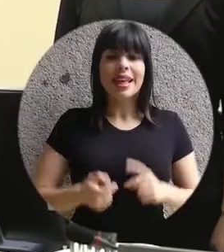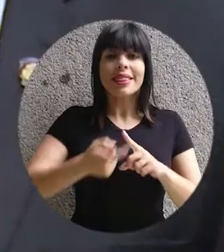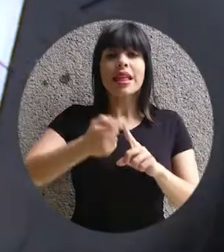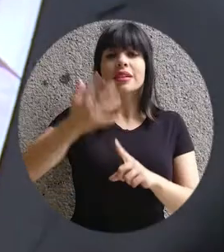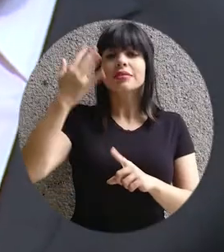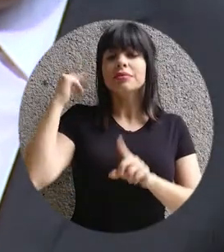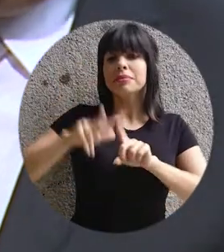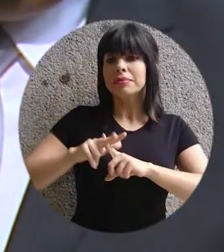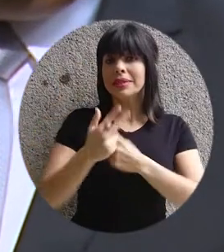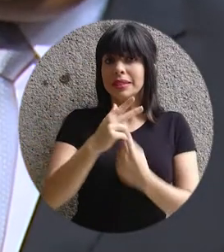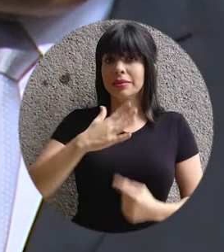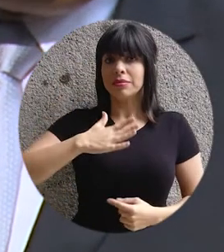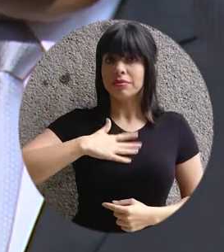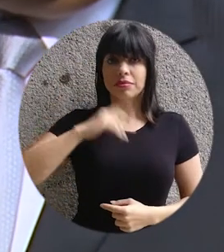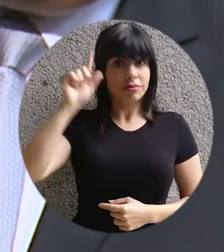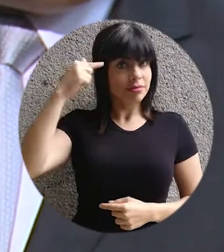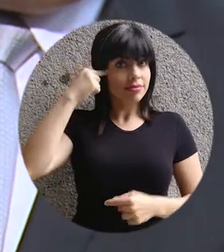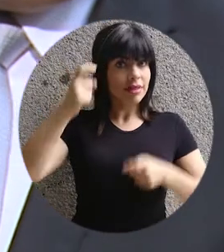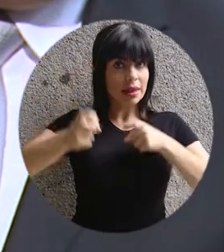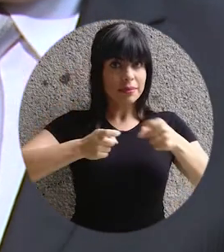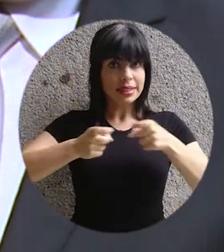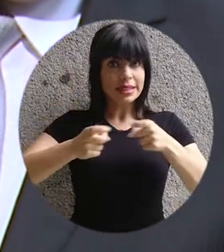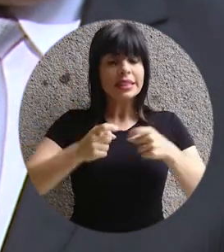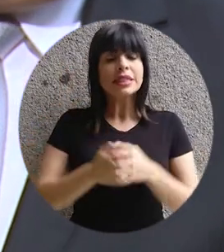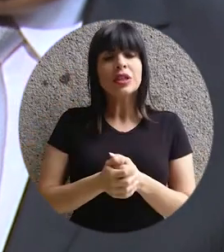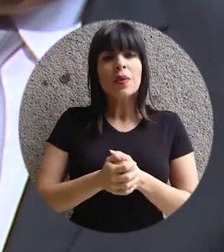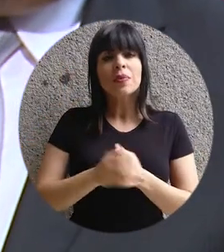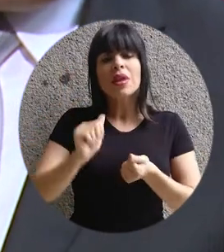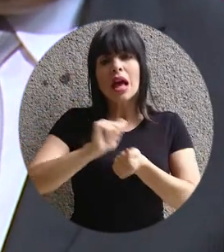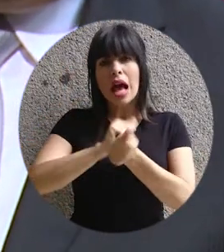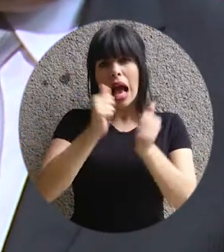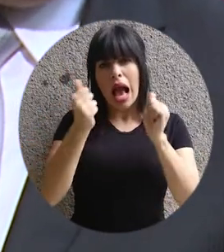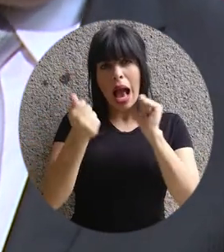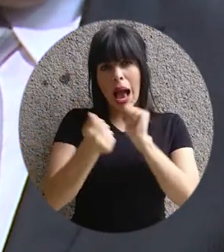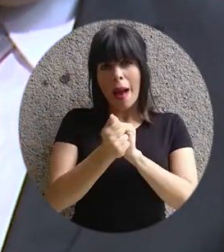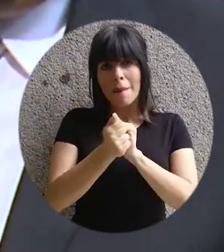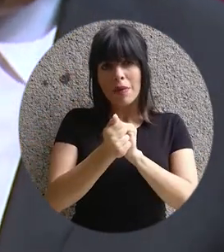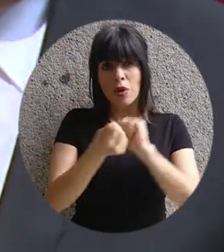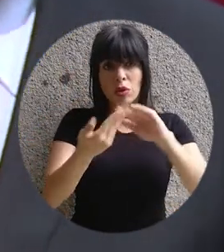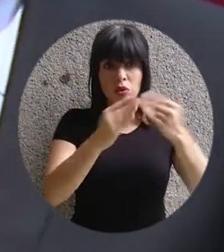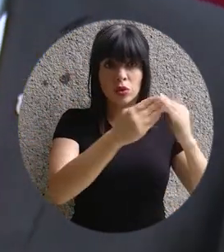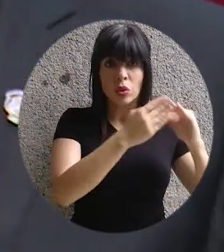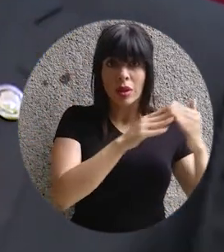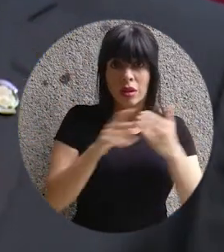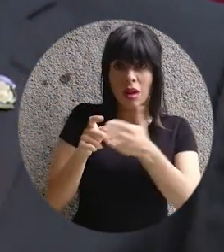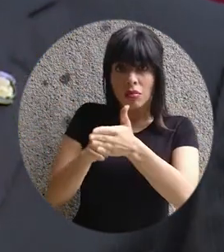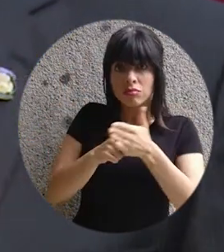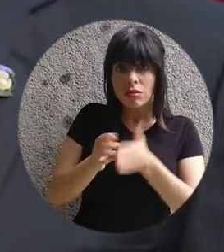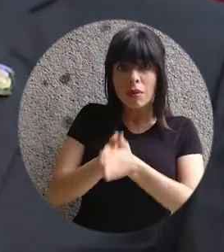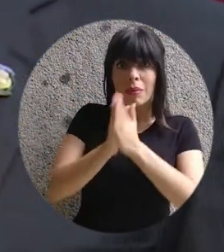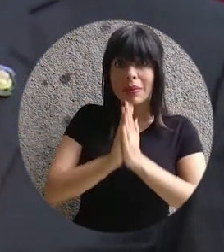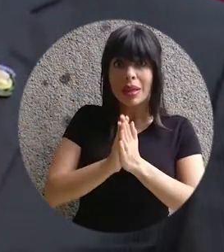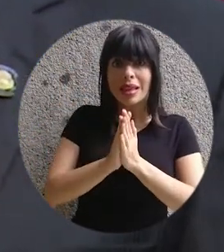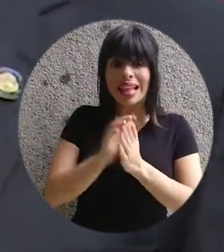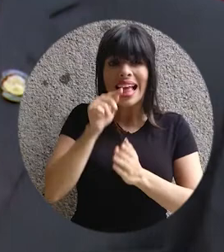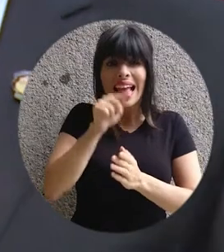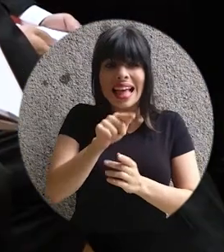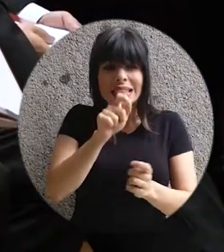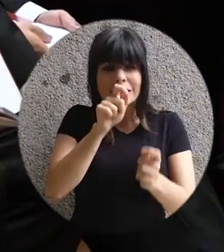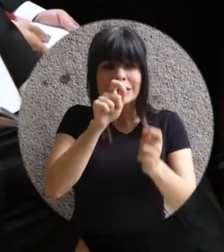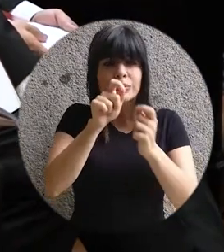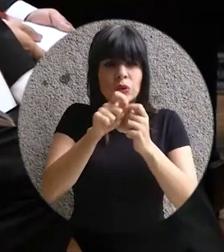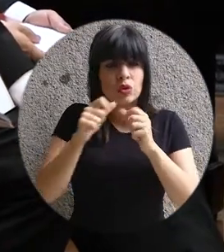Desde el inicio de mi administración, el cambio demandado por la ciudadanía ha sido el